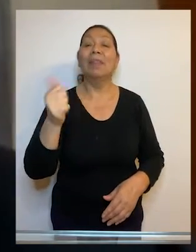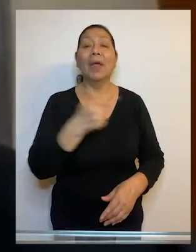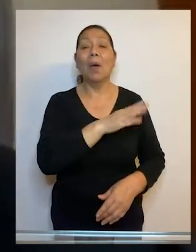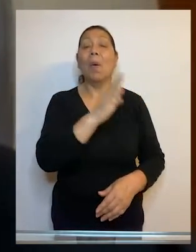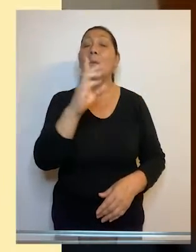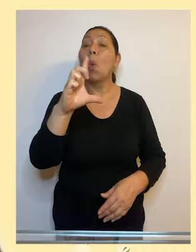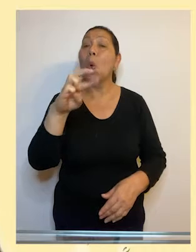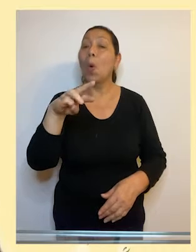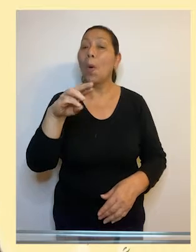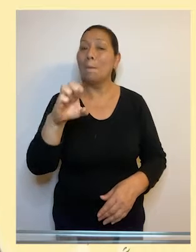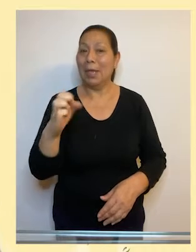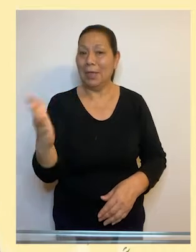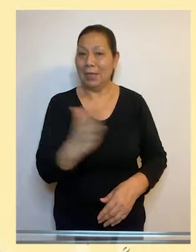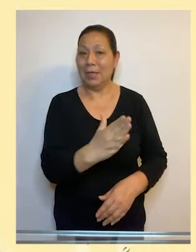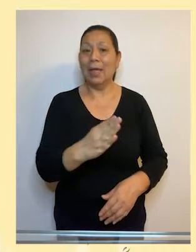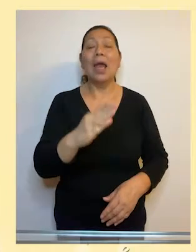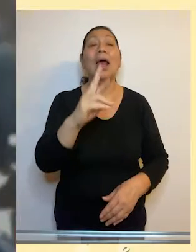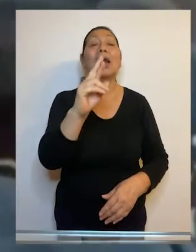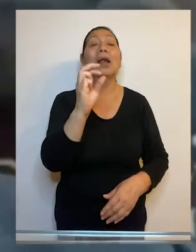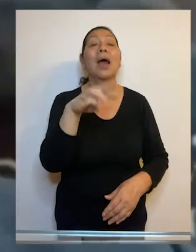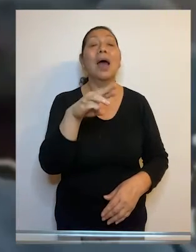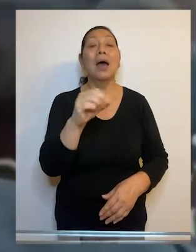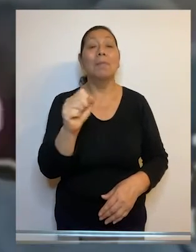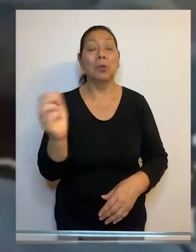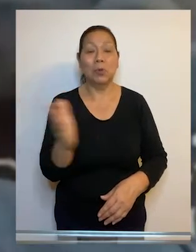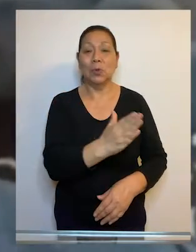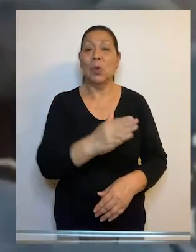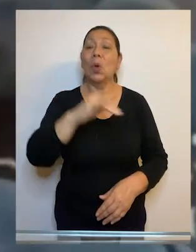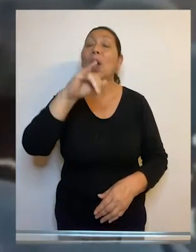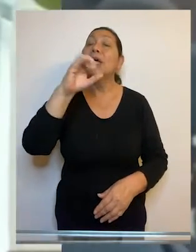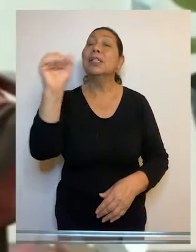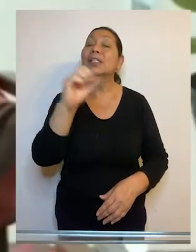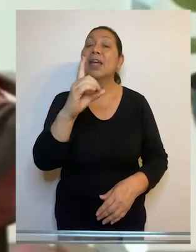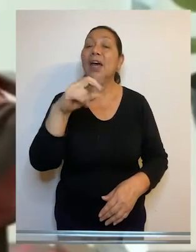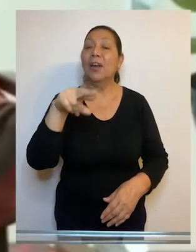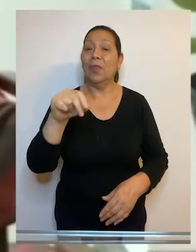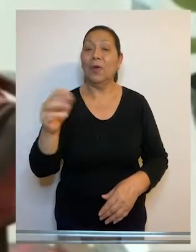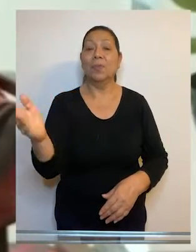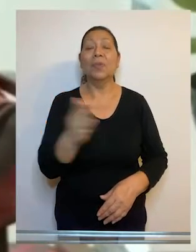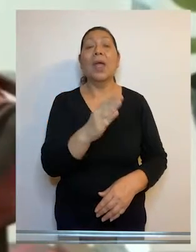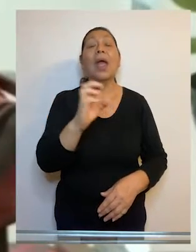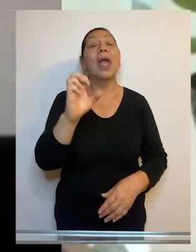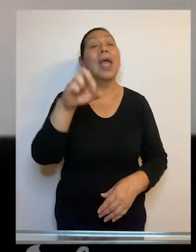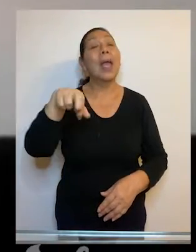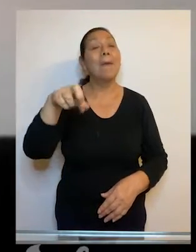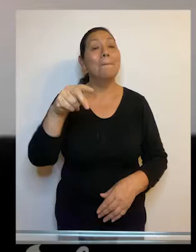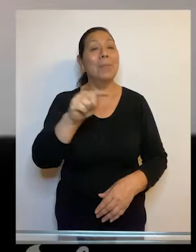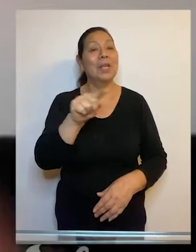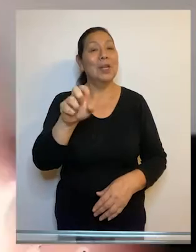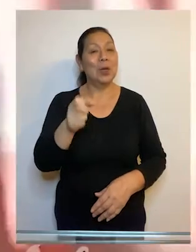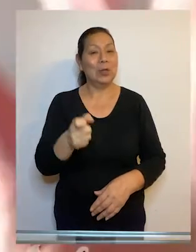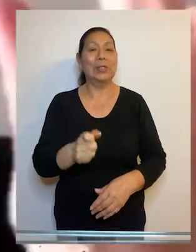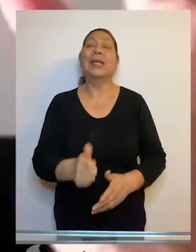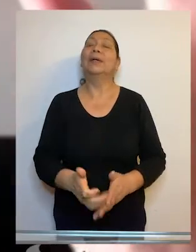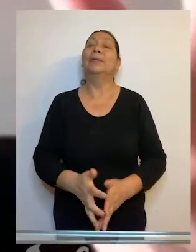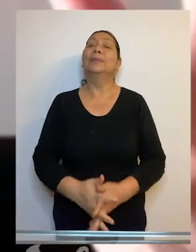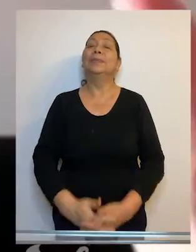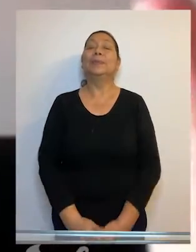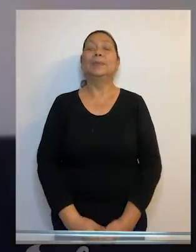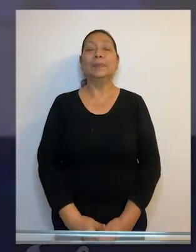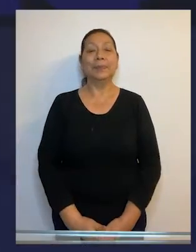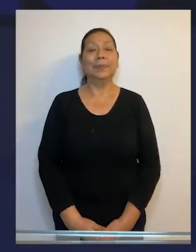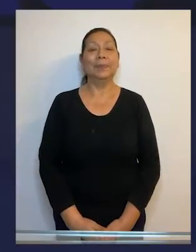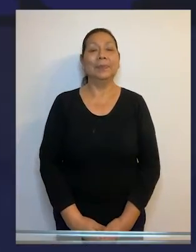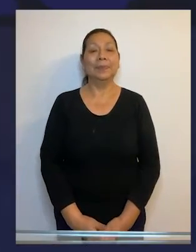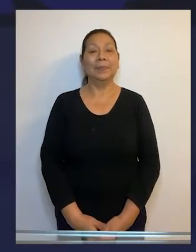Canales, Ernesto Blume Fortini, Carlos Ramos Núñez, José Luis Sardón de Taboada y Eloy Espinosa Saldaña Barrera.